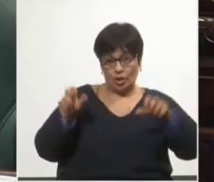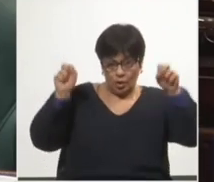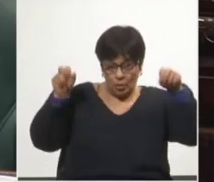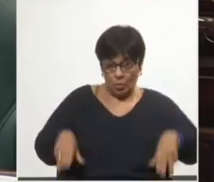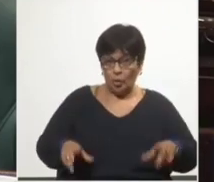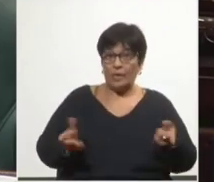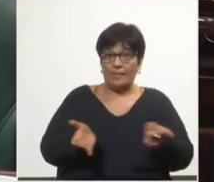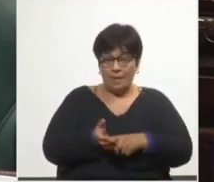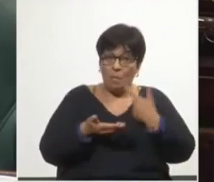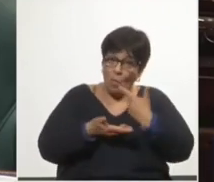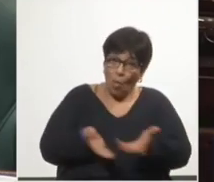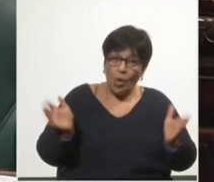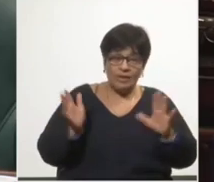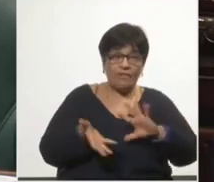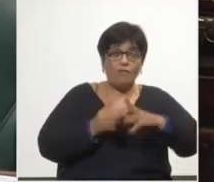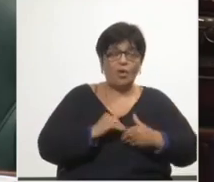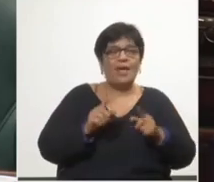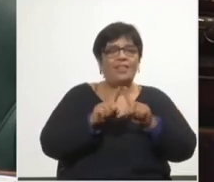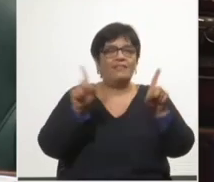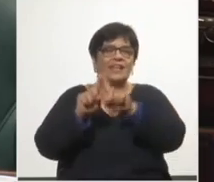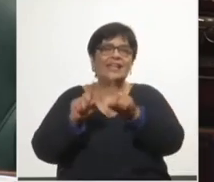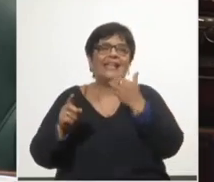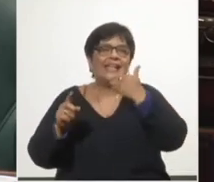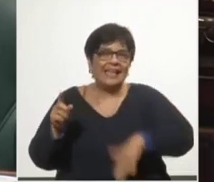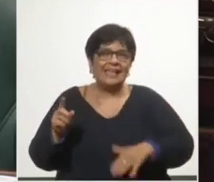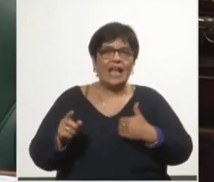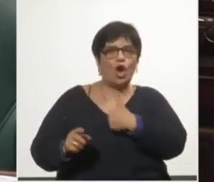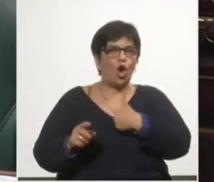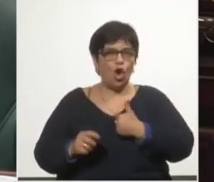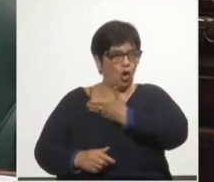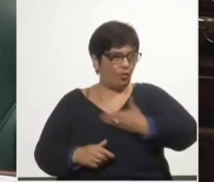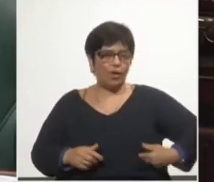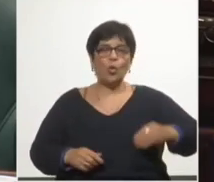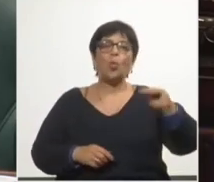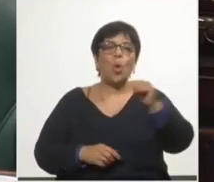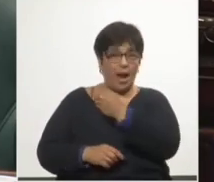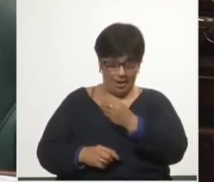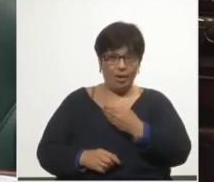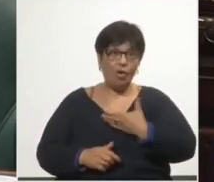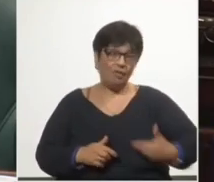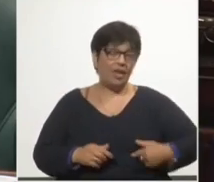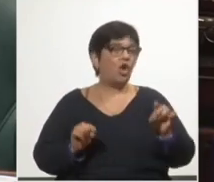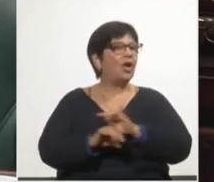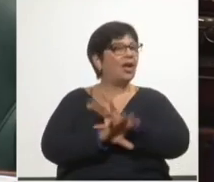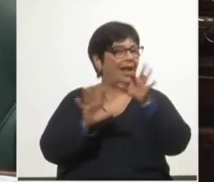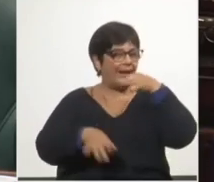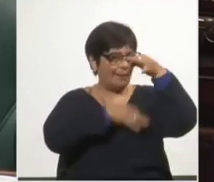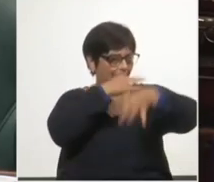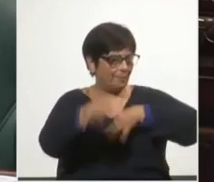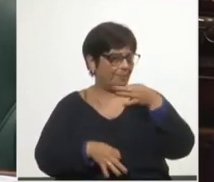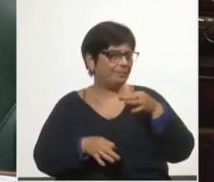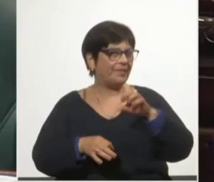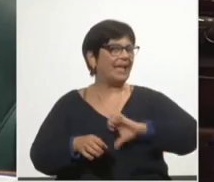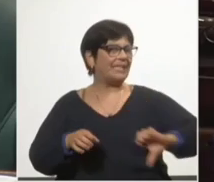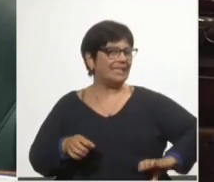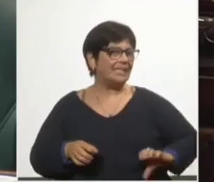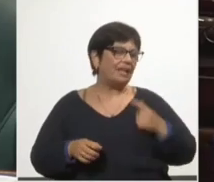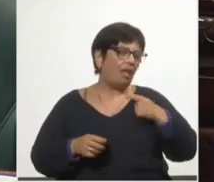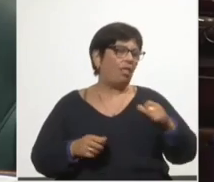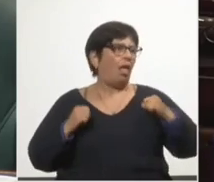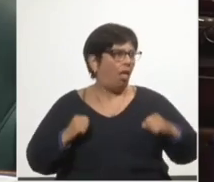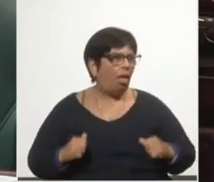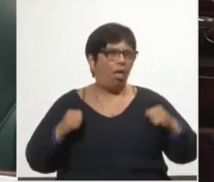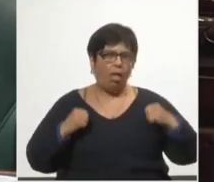que expresan dos formas de entender el rol del Estado. El Gobierno dice con claridad que el Estado es un lastre